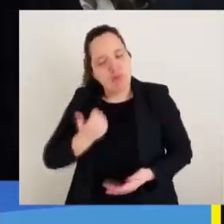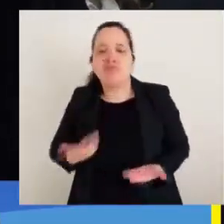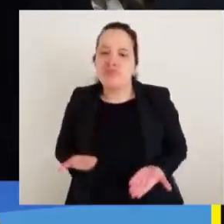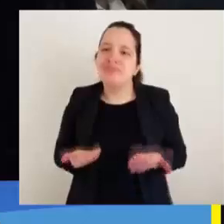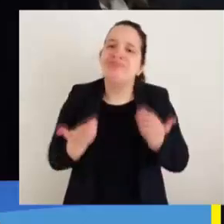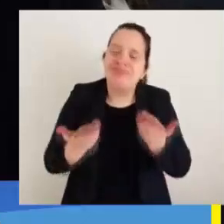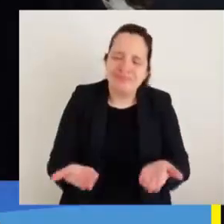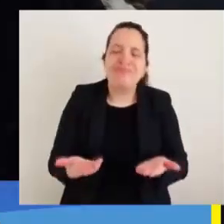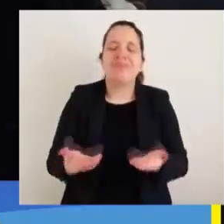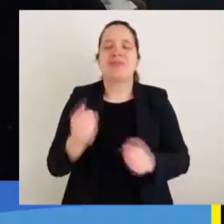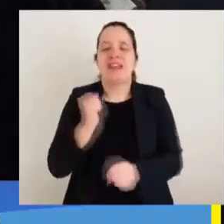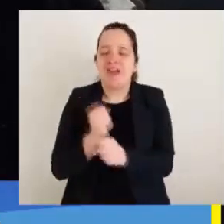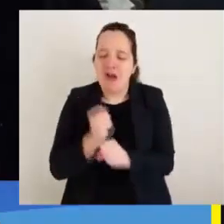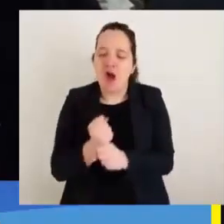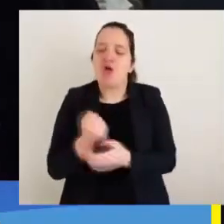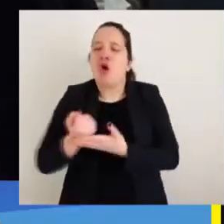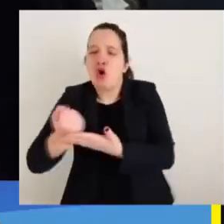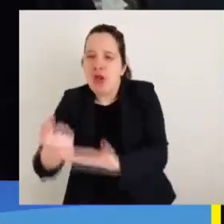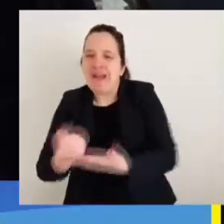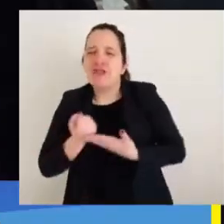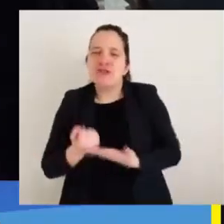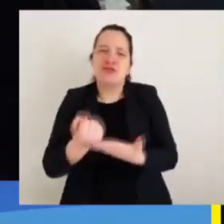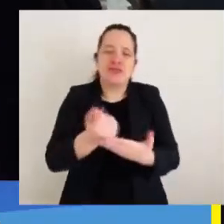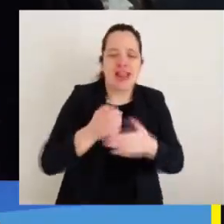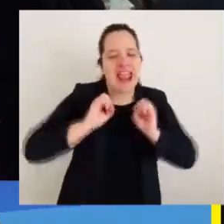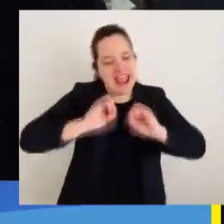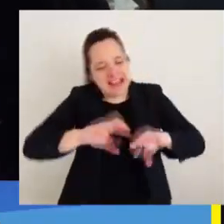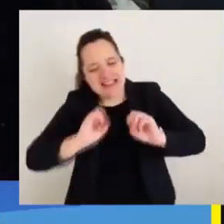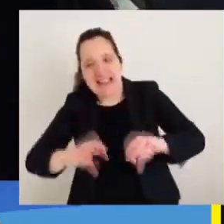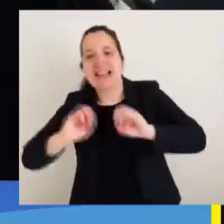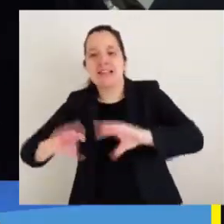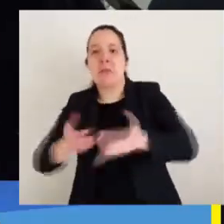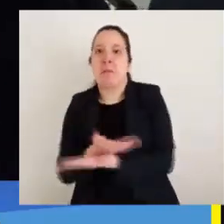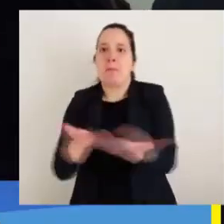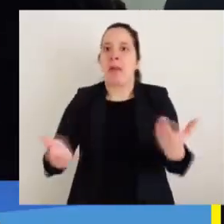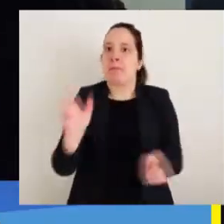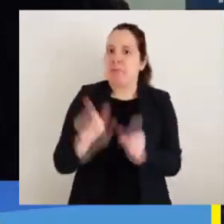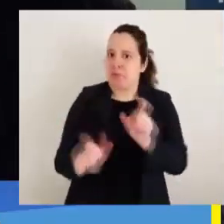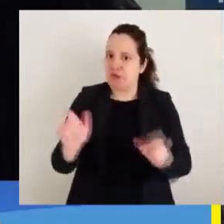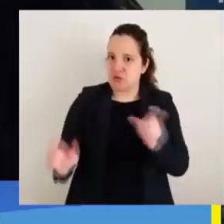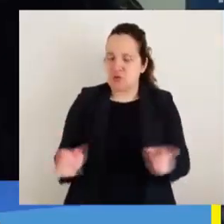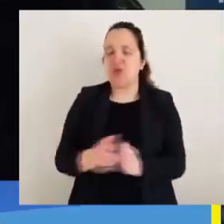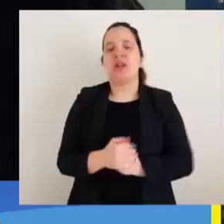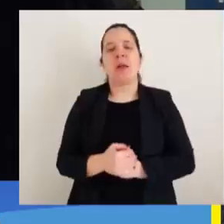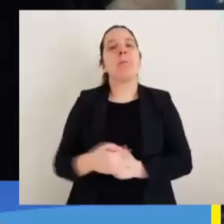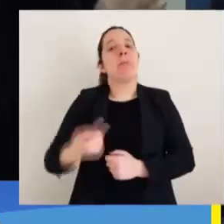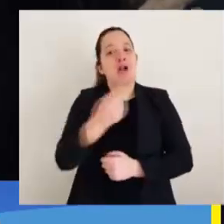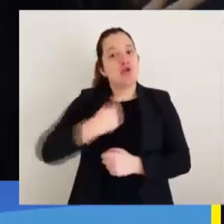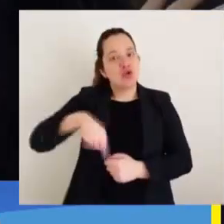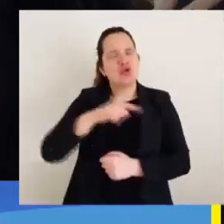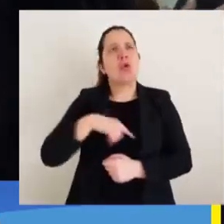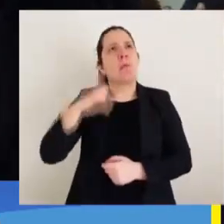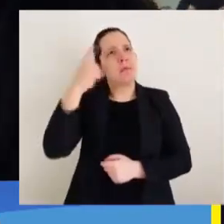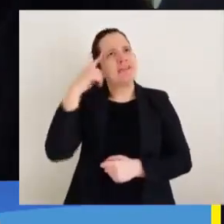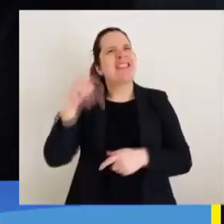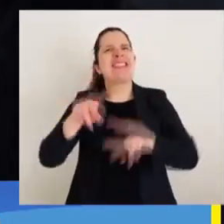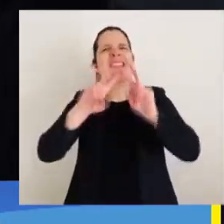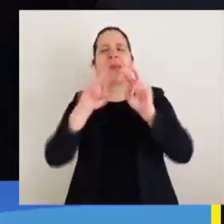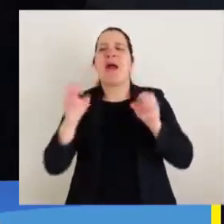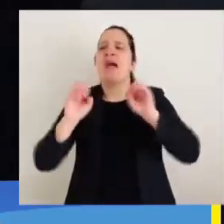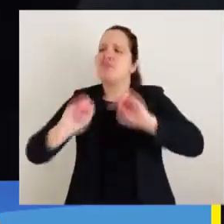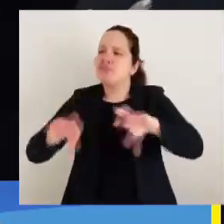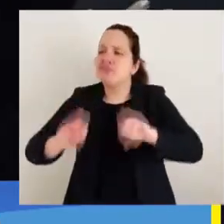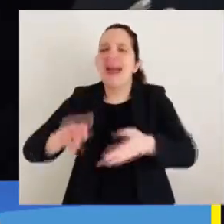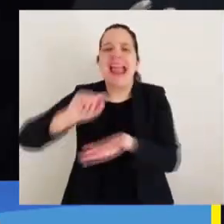compartimos todo lo que es la colaboración, la cooperación, la enseñanza a las personas y por lo tanto para nosotros tener esta Escuela de